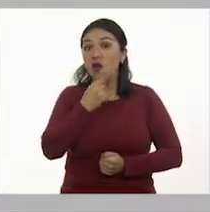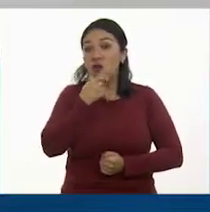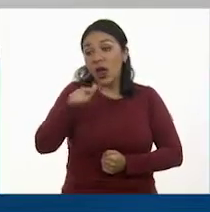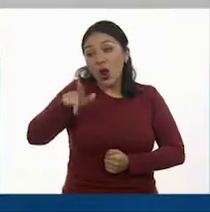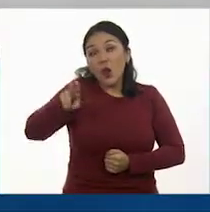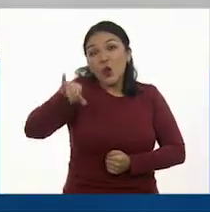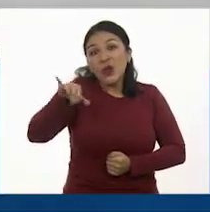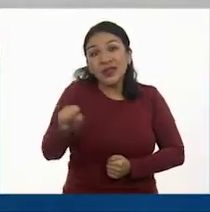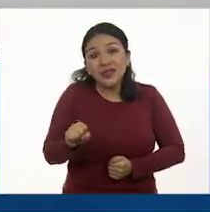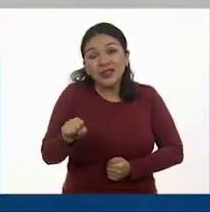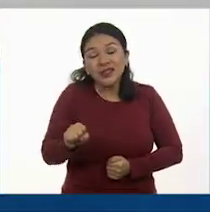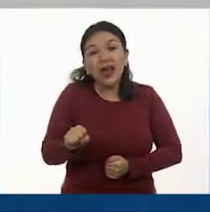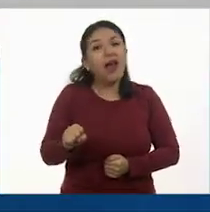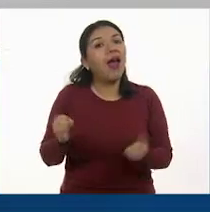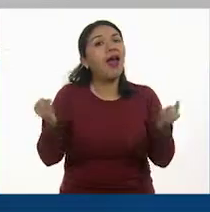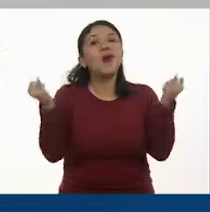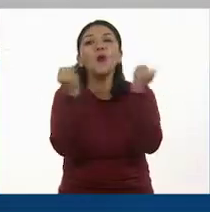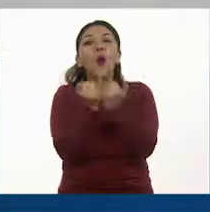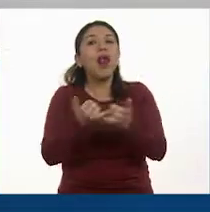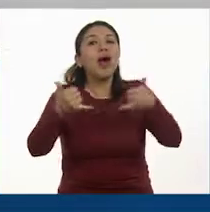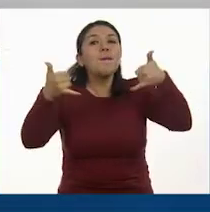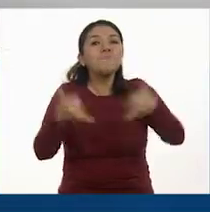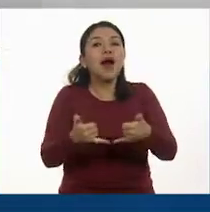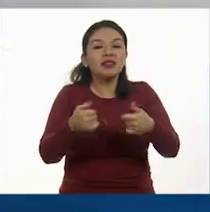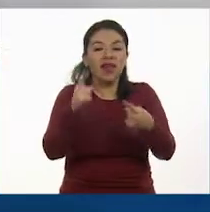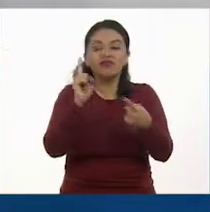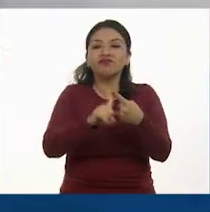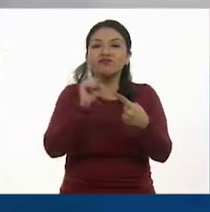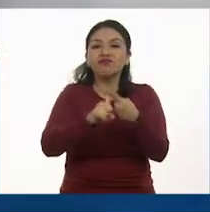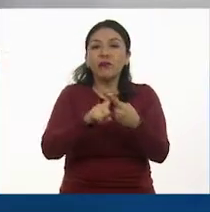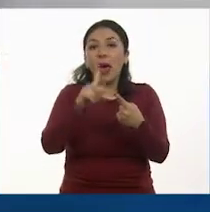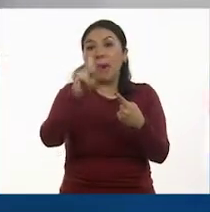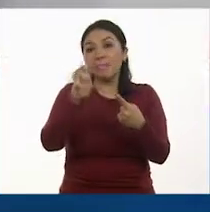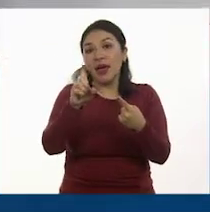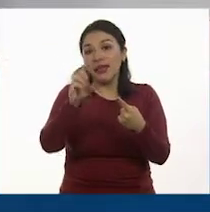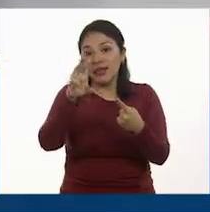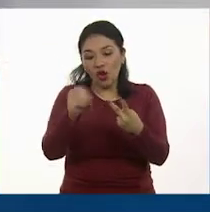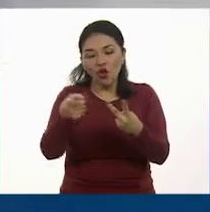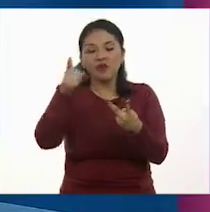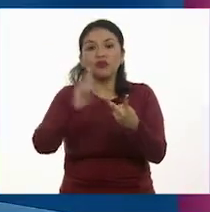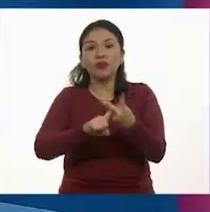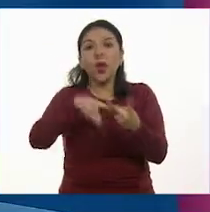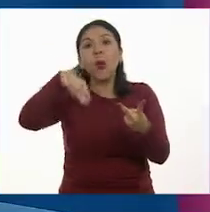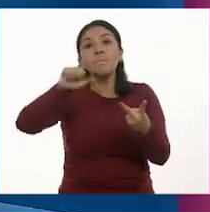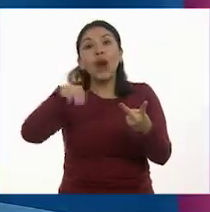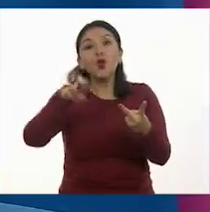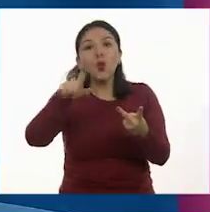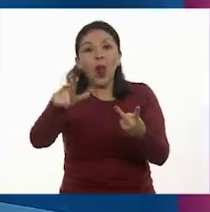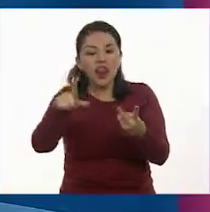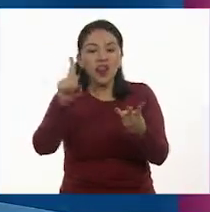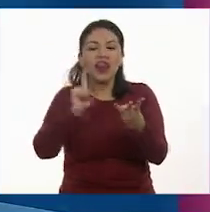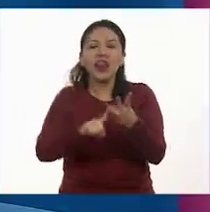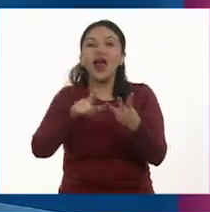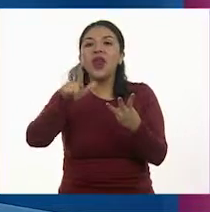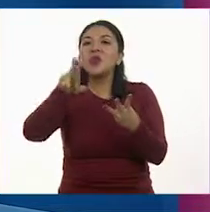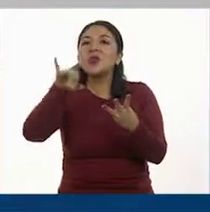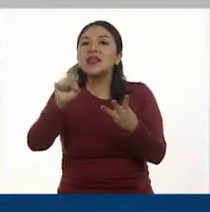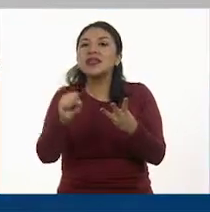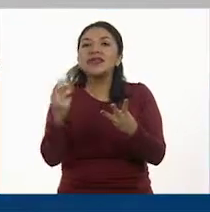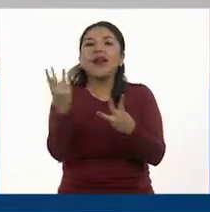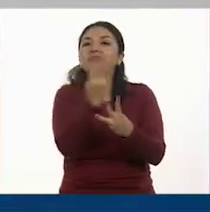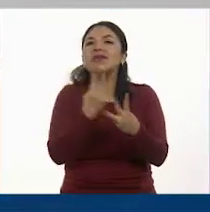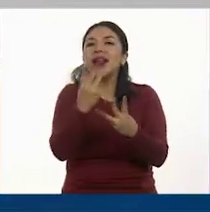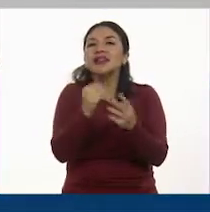está igual que Pedro y Don Manuel. Y Don Manuel.